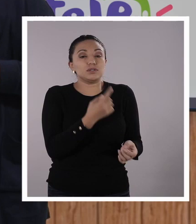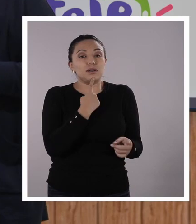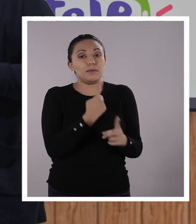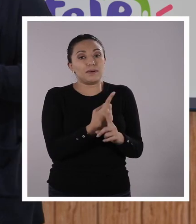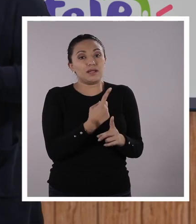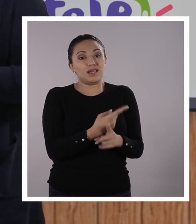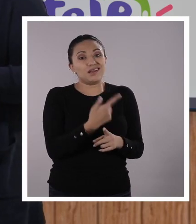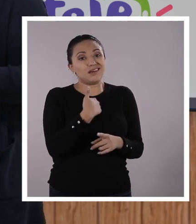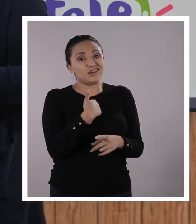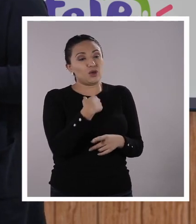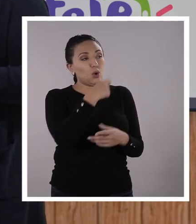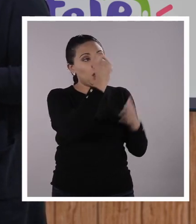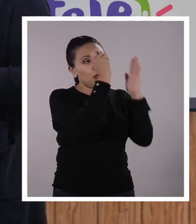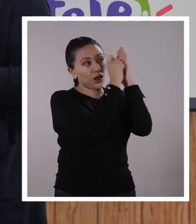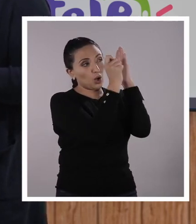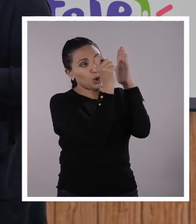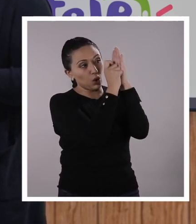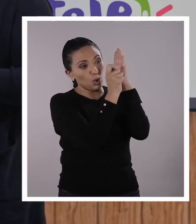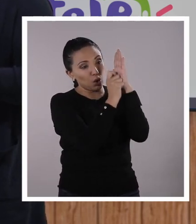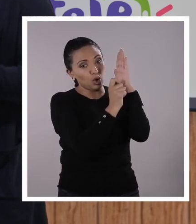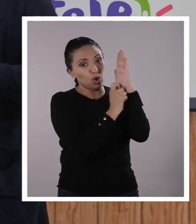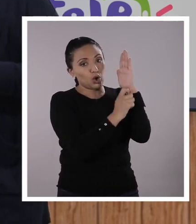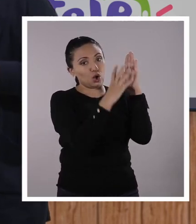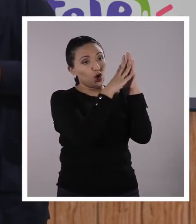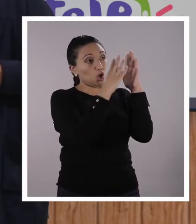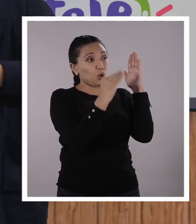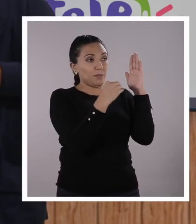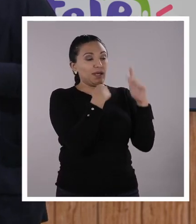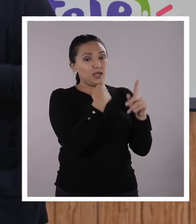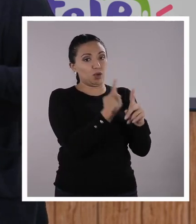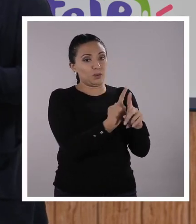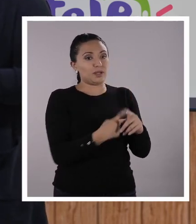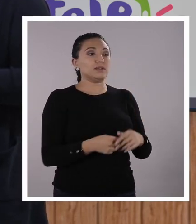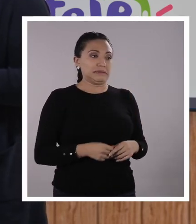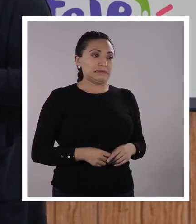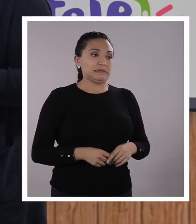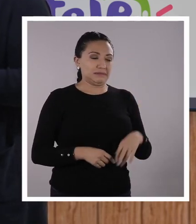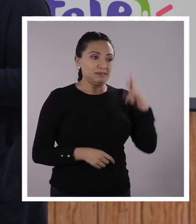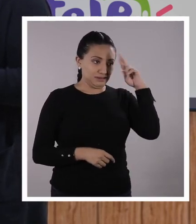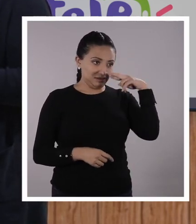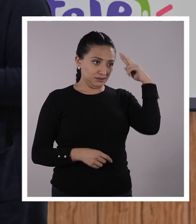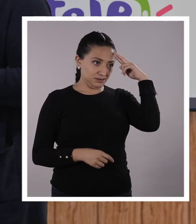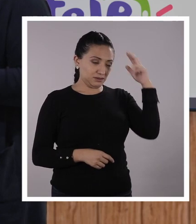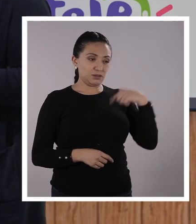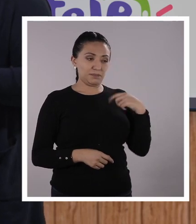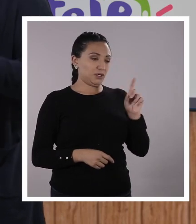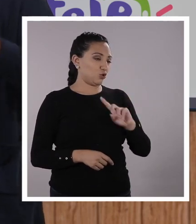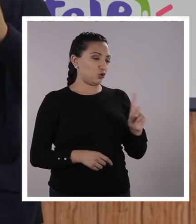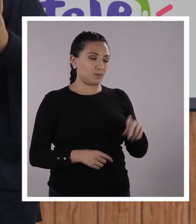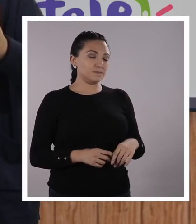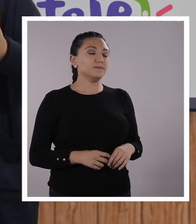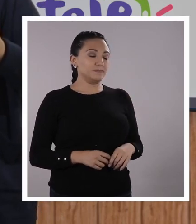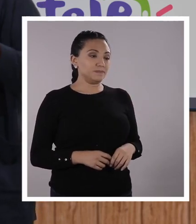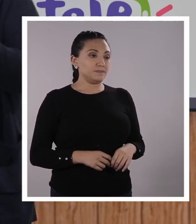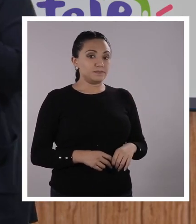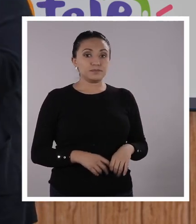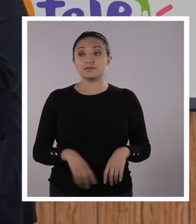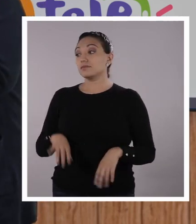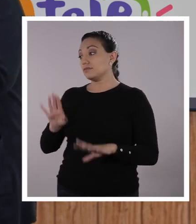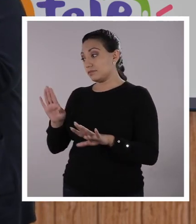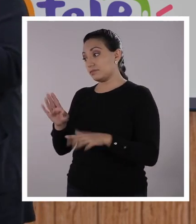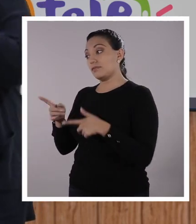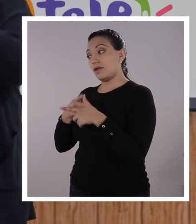y dije, ¿por qué no? Y lo intenté pintar, pero tiene toda la razón la profe. No es mío. Entonces,